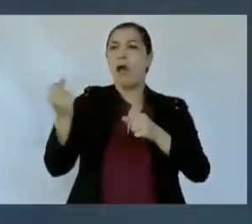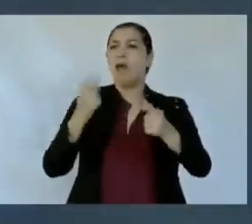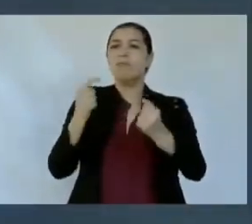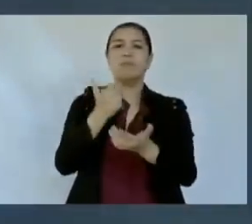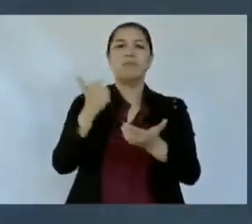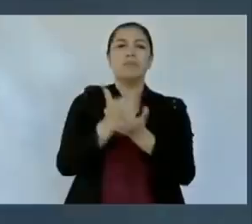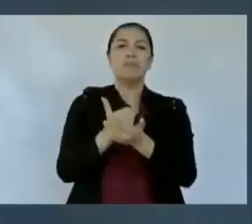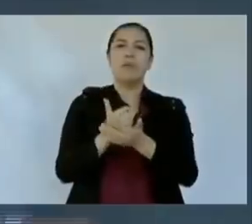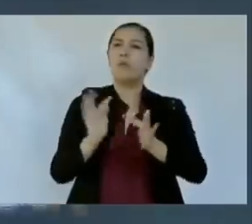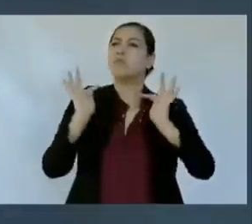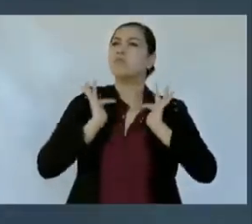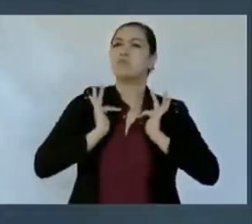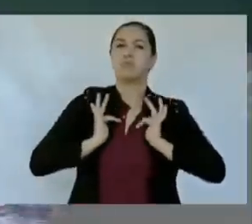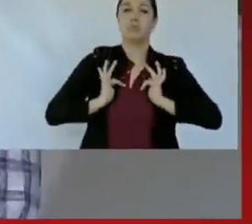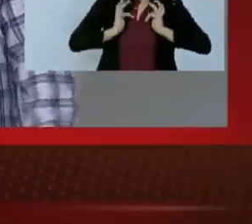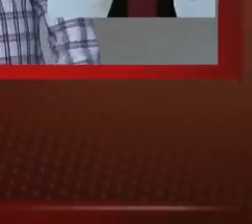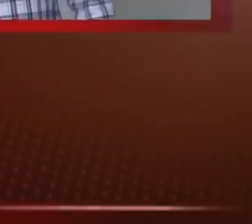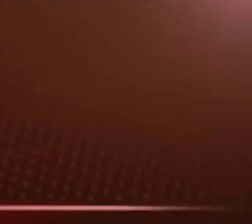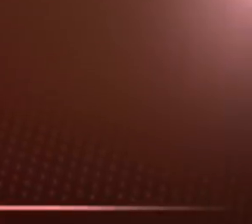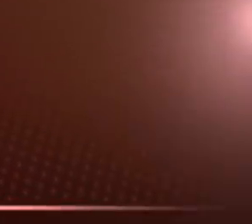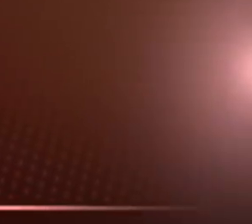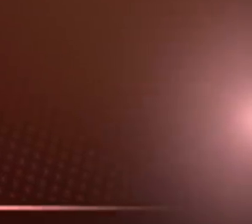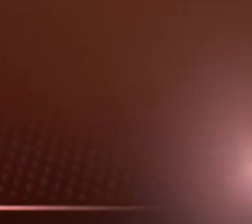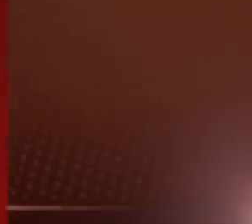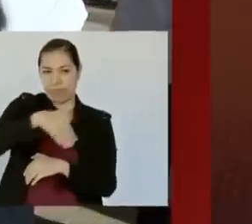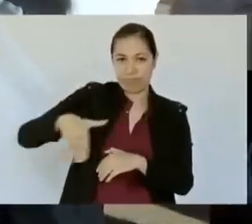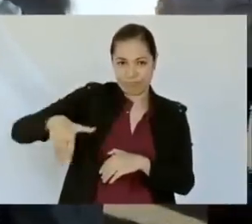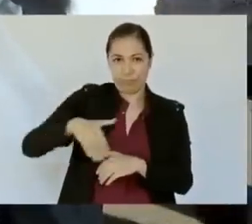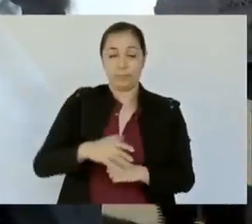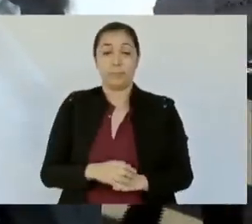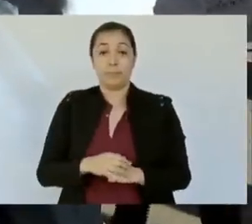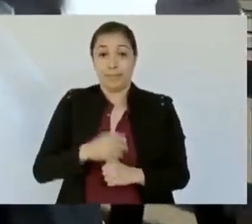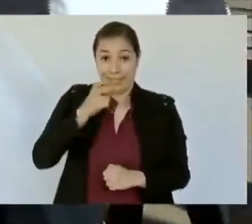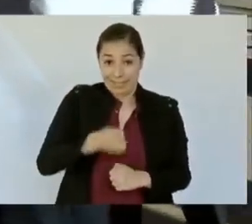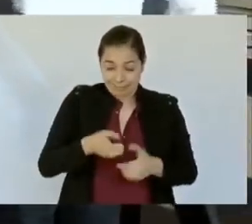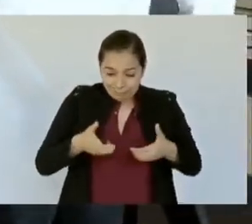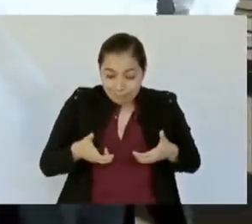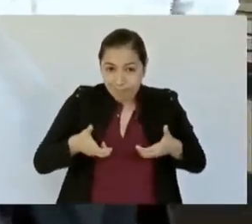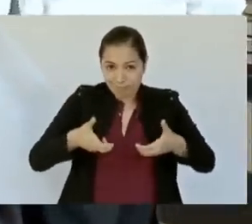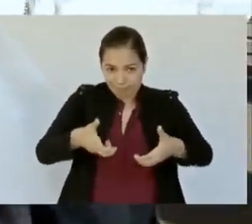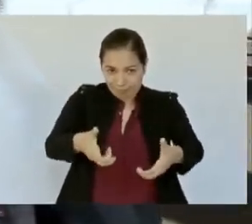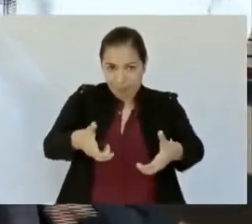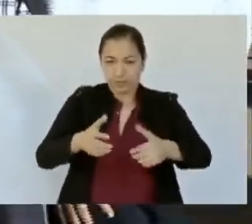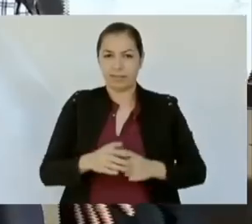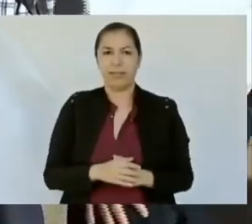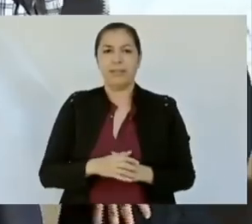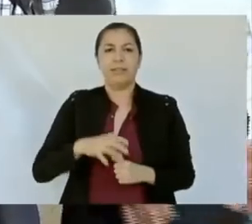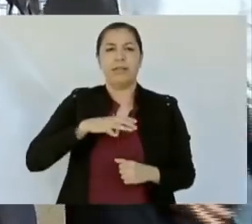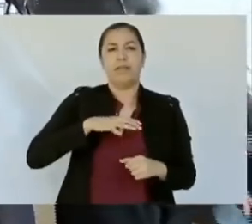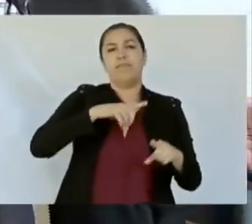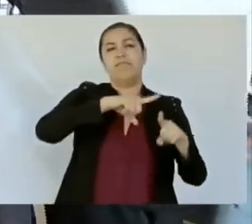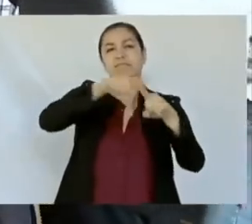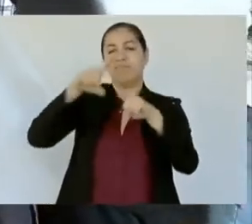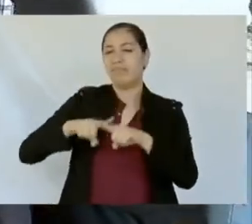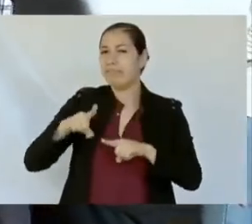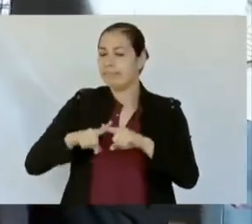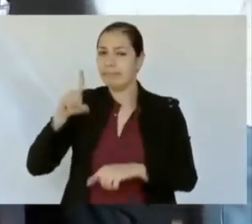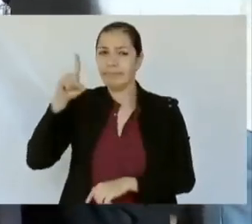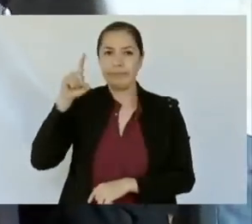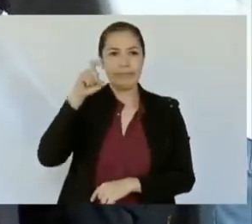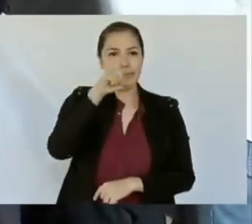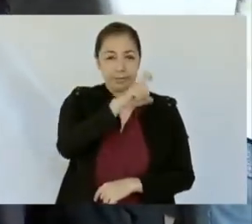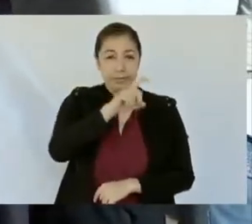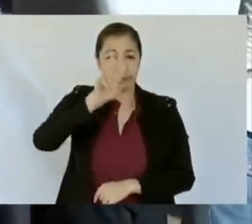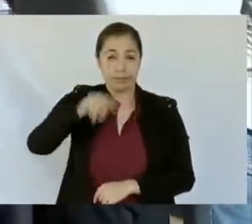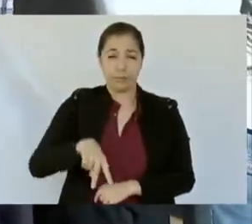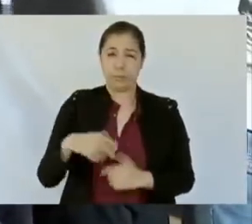pero realmente cerca de la gente que más lo necesita. Esta carretera tiene dificultades terribles